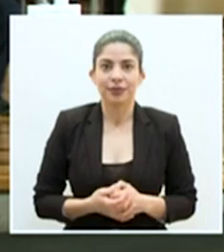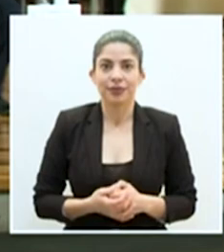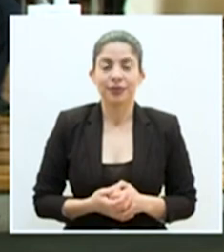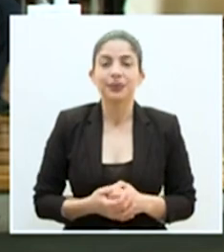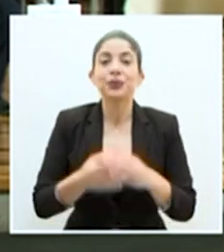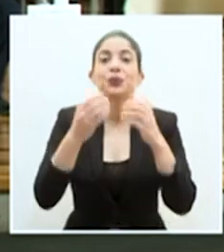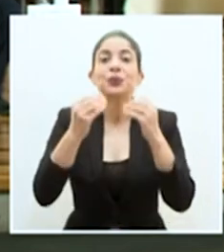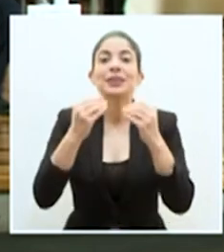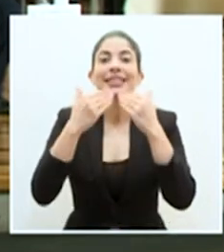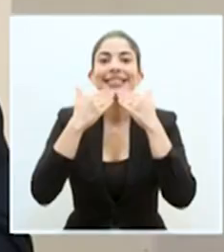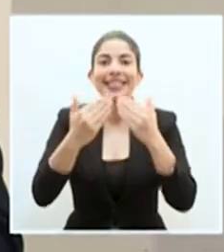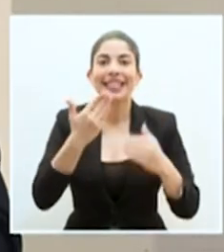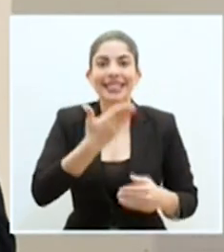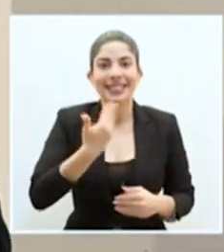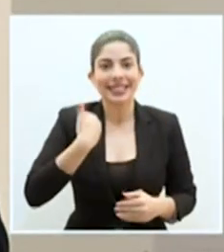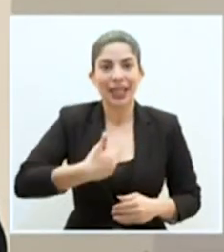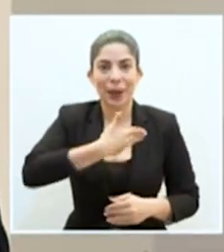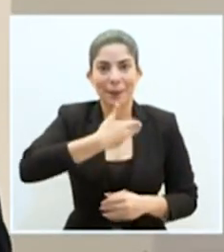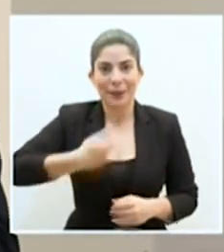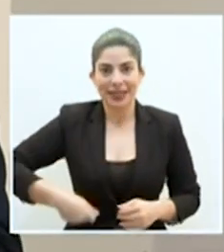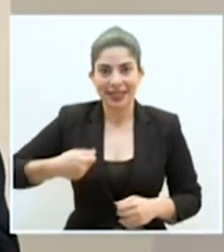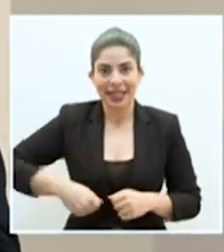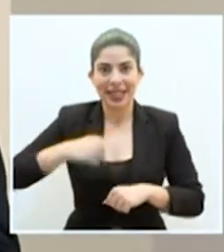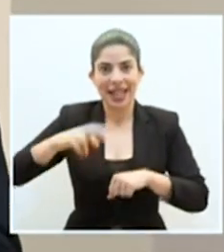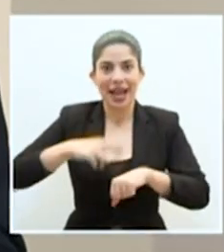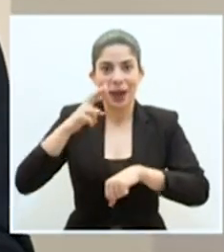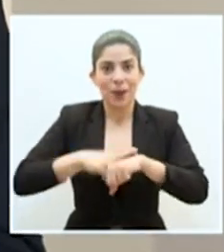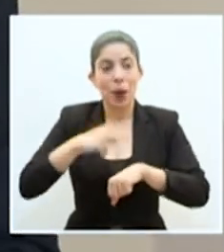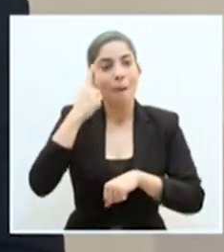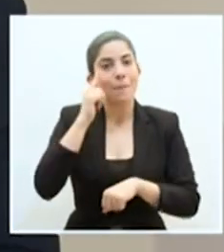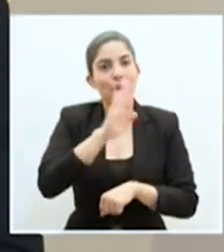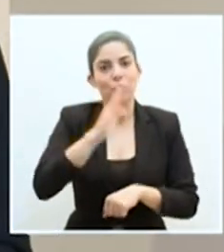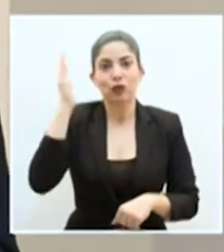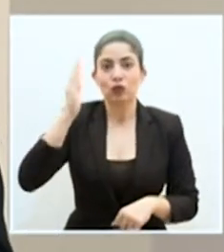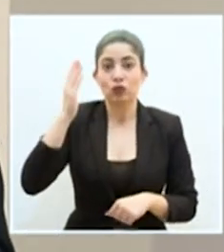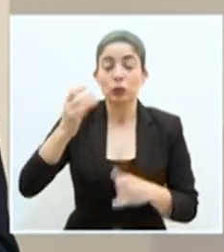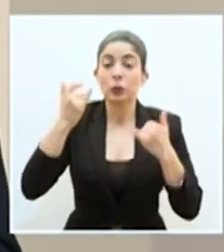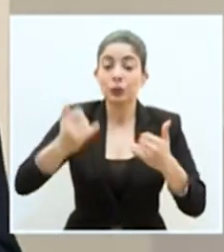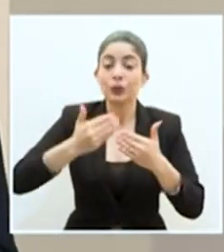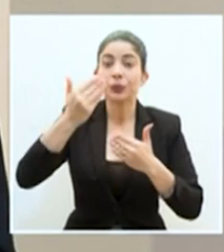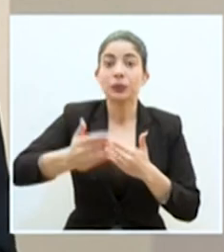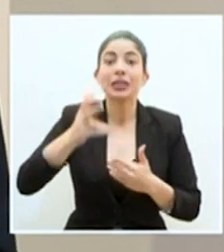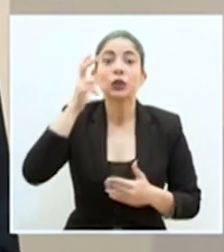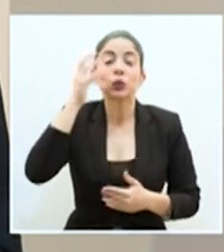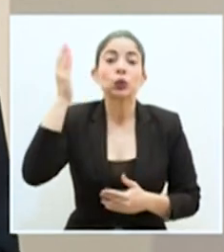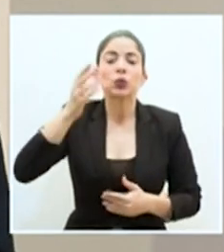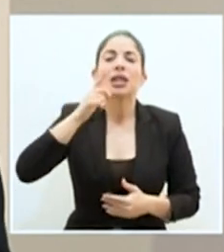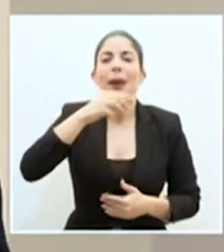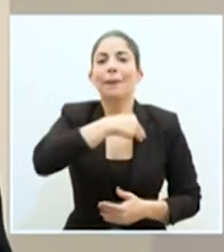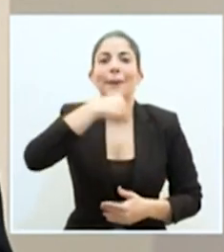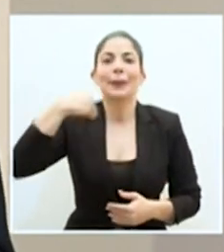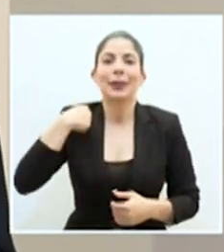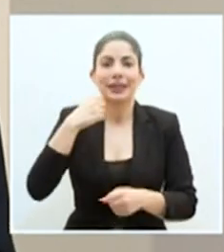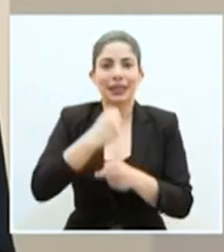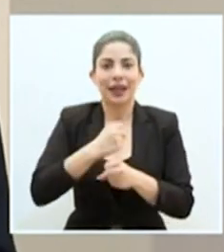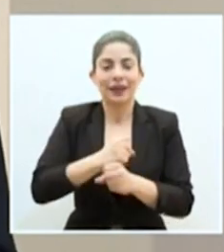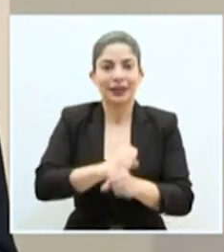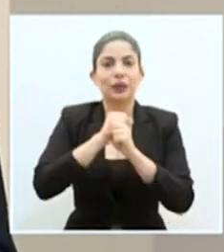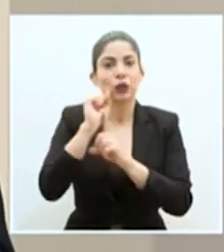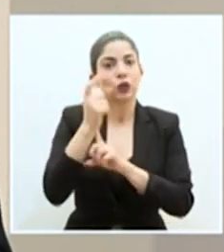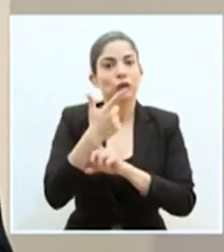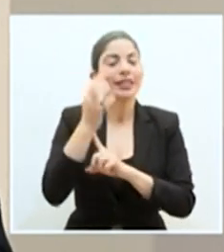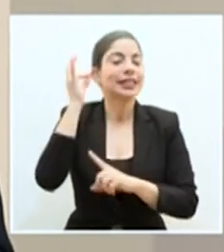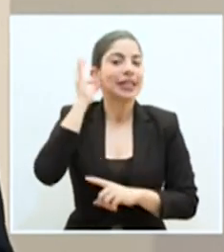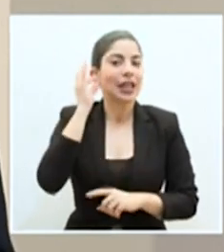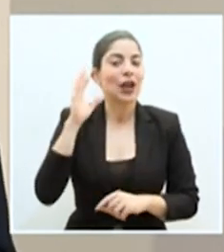Muchas gracias al señor Presidente de la República por su mensaje. A continuación escucharemos a la Ministra de Trabajo y Seguridad Social,